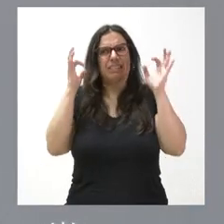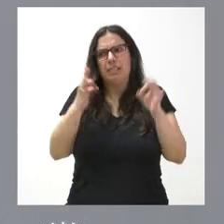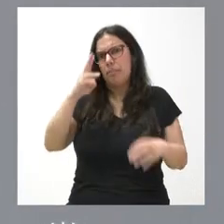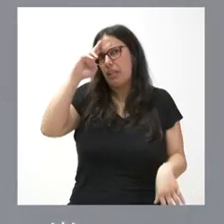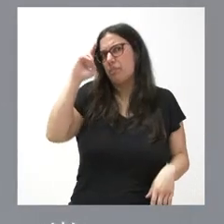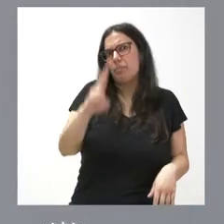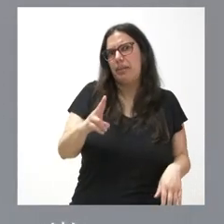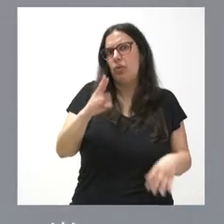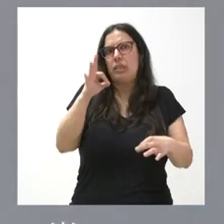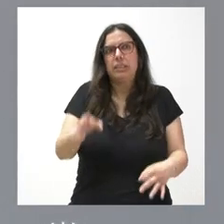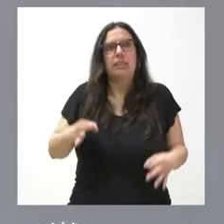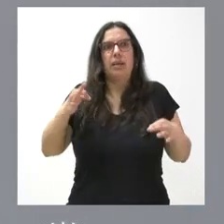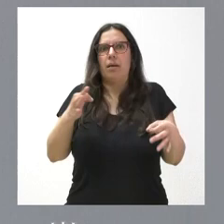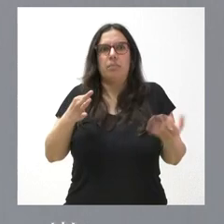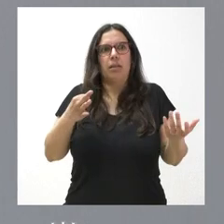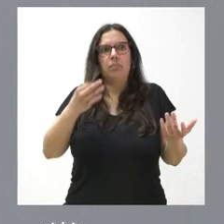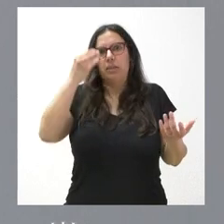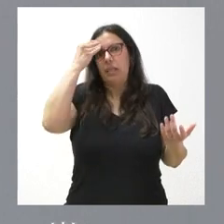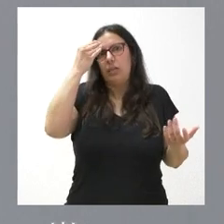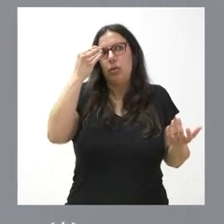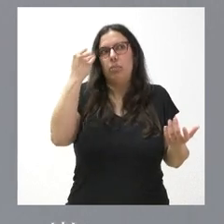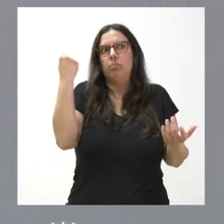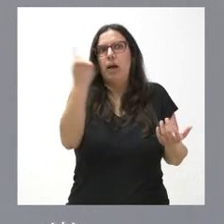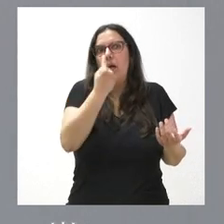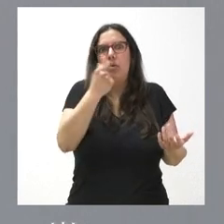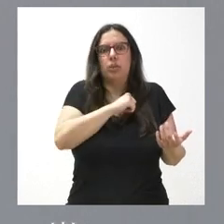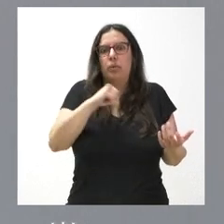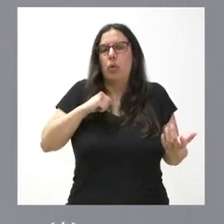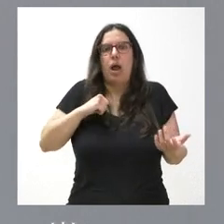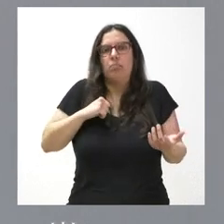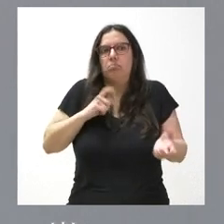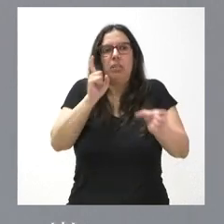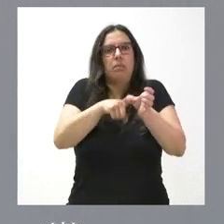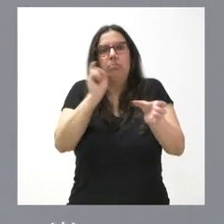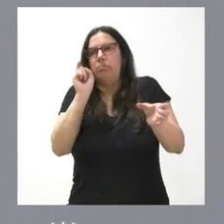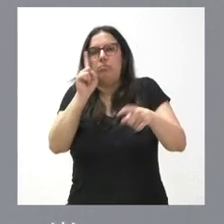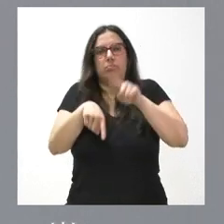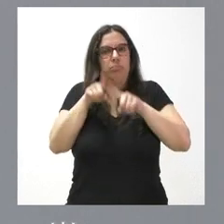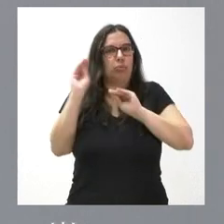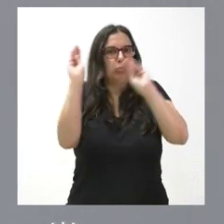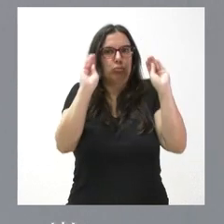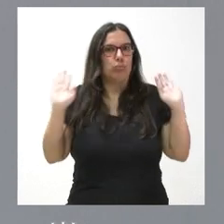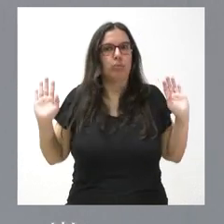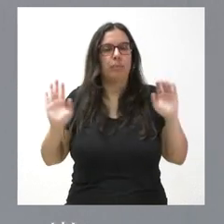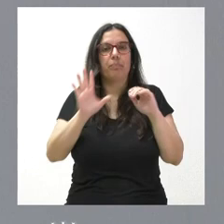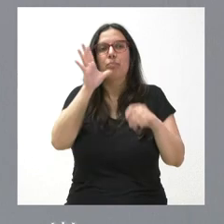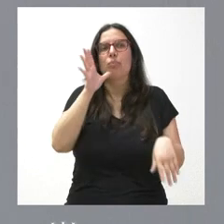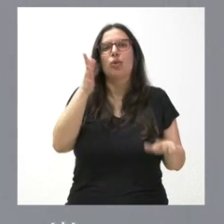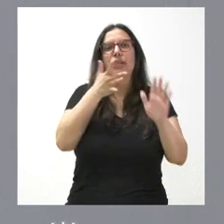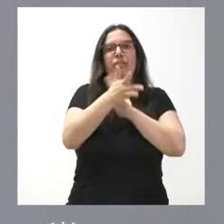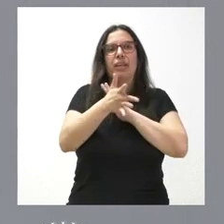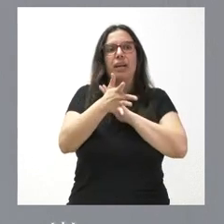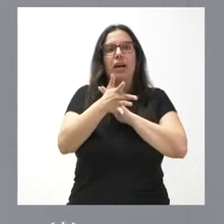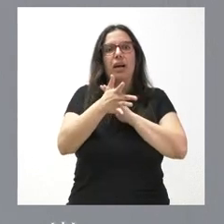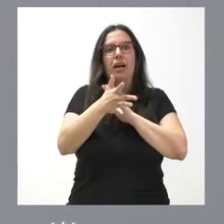y siempre desde la consideración individual que pueda tener cualquier ciudadano de querer participar o no en las mismas. Porque esto no es a favor de nadie,